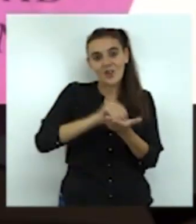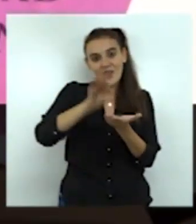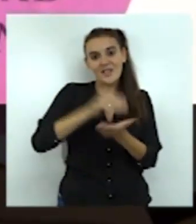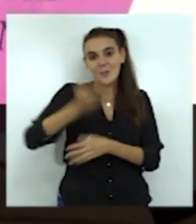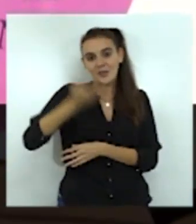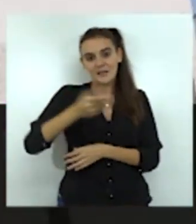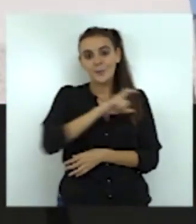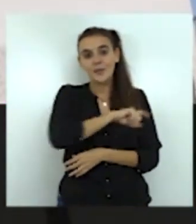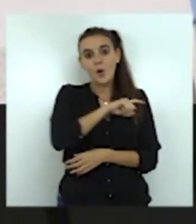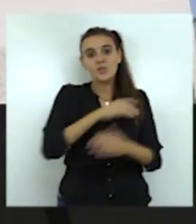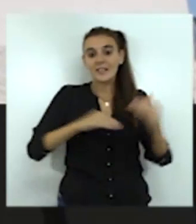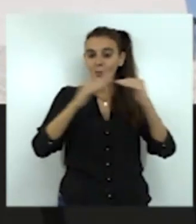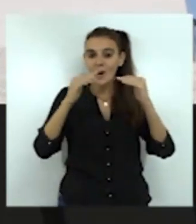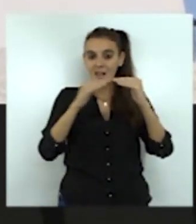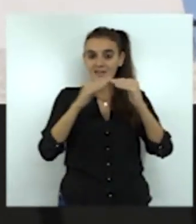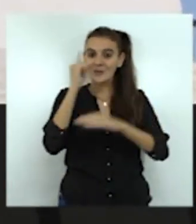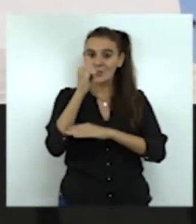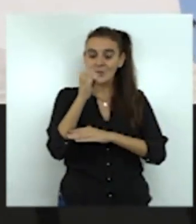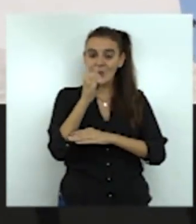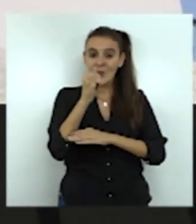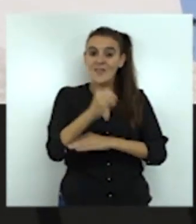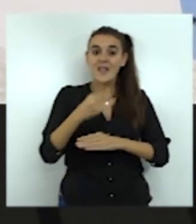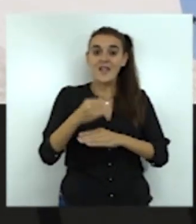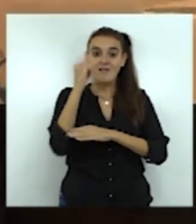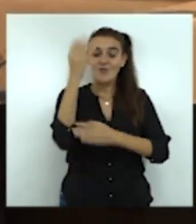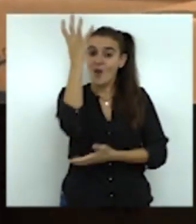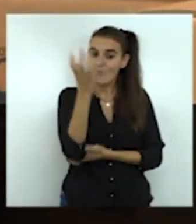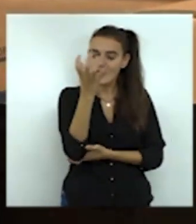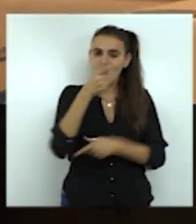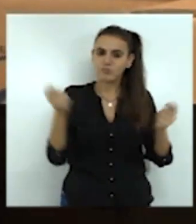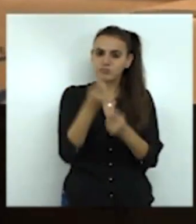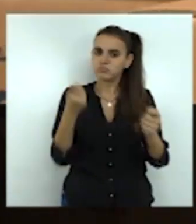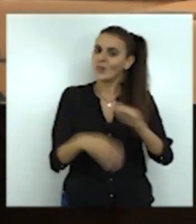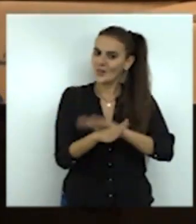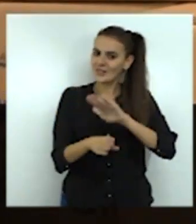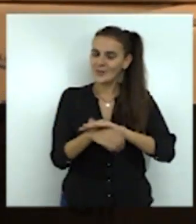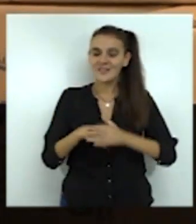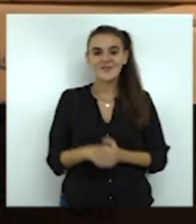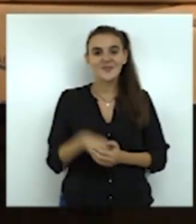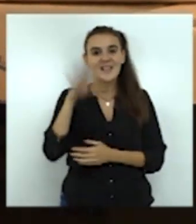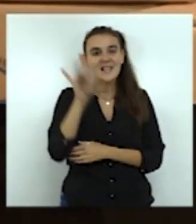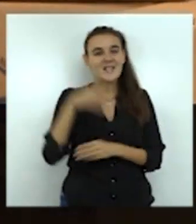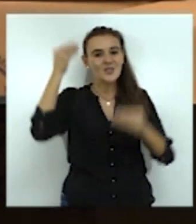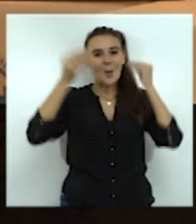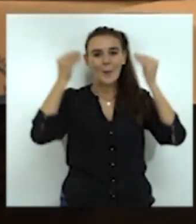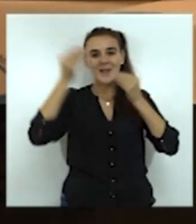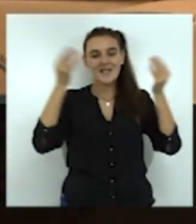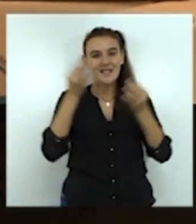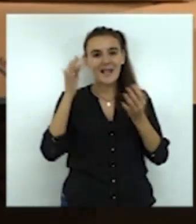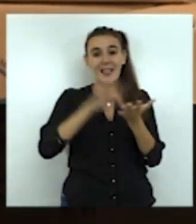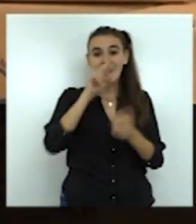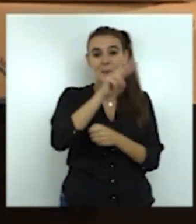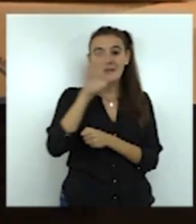Igualdad del Instituto Almina va a continuar organizando más campañas. Ya estamos pensando cara al 25 de noviembre,